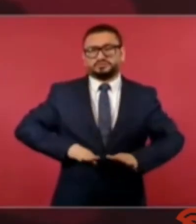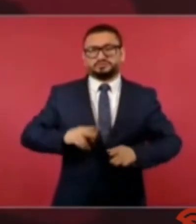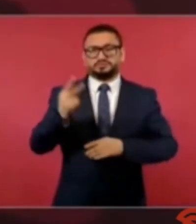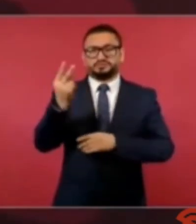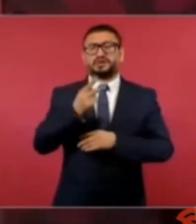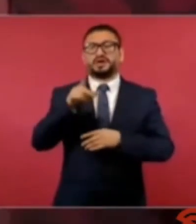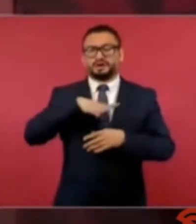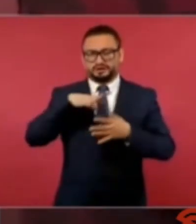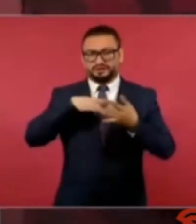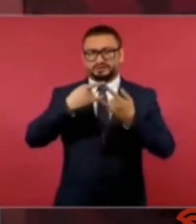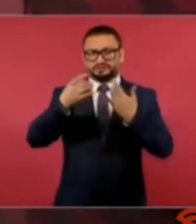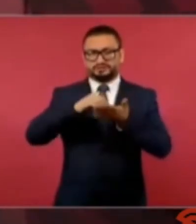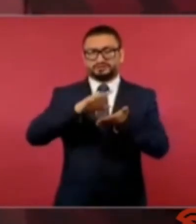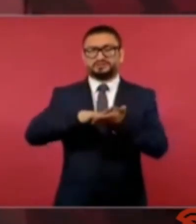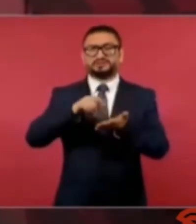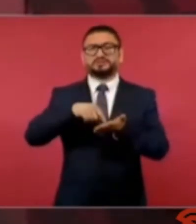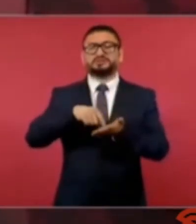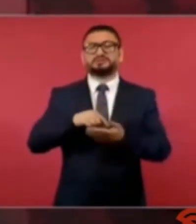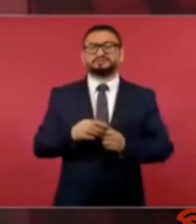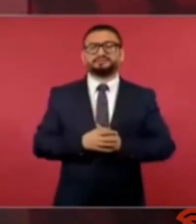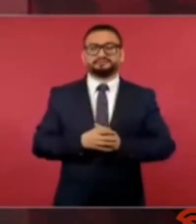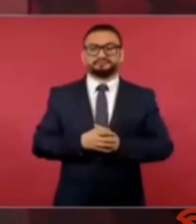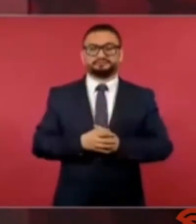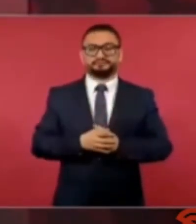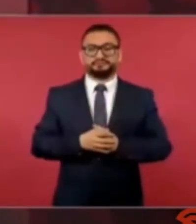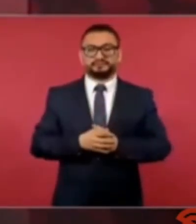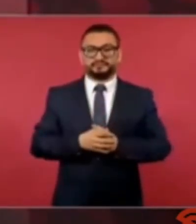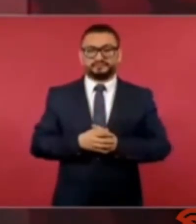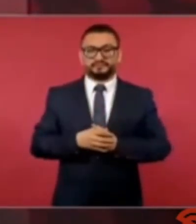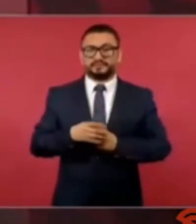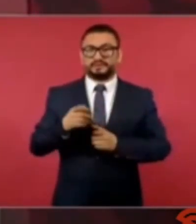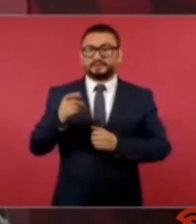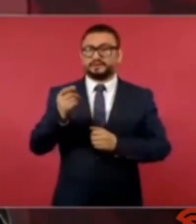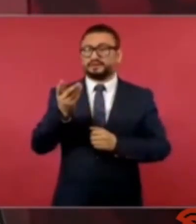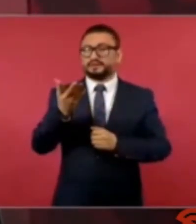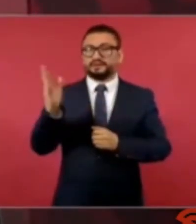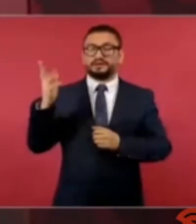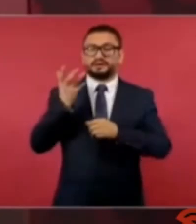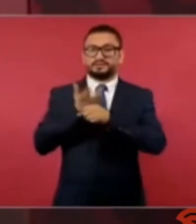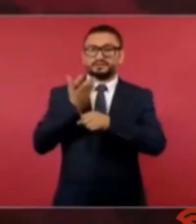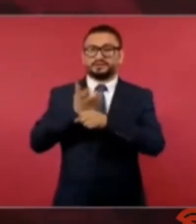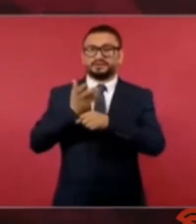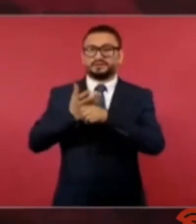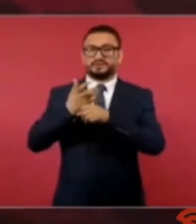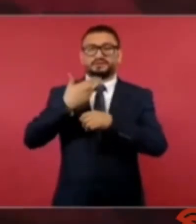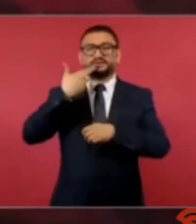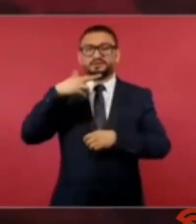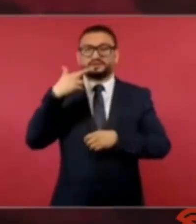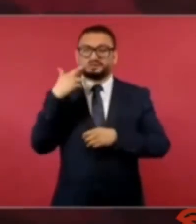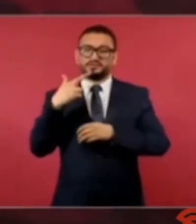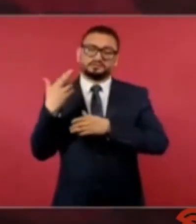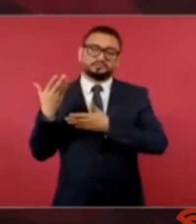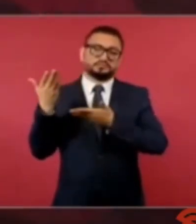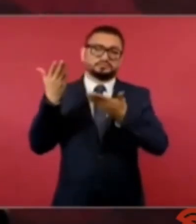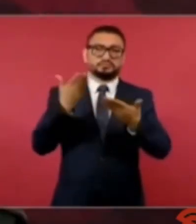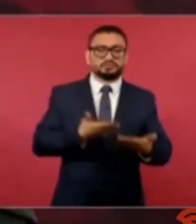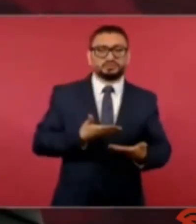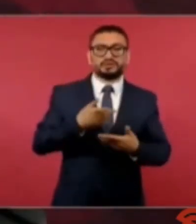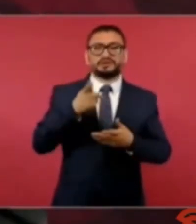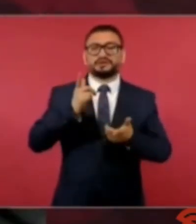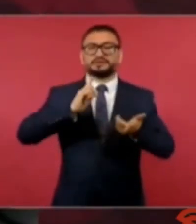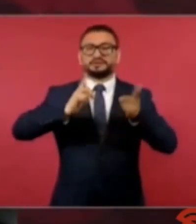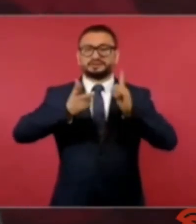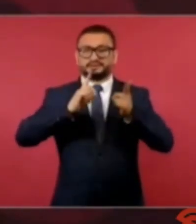crónica de estadounidenses a comer a un restaurante en Texas